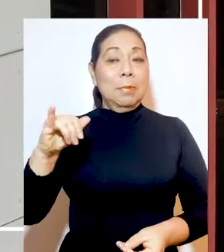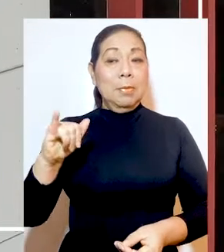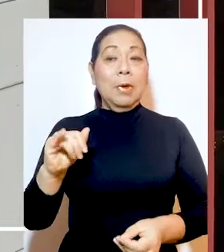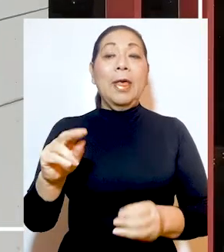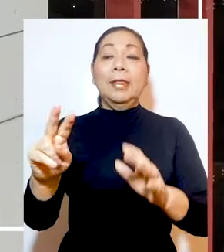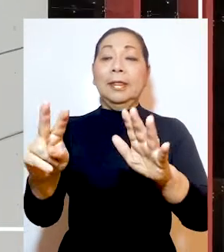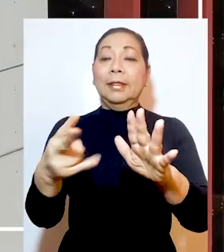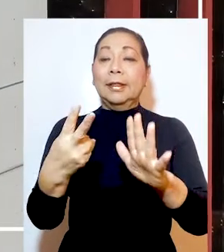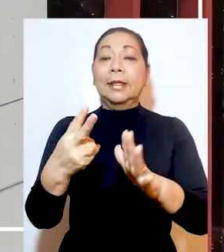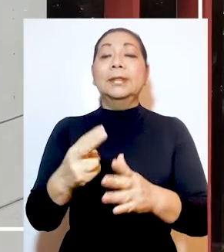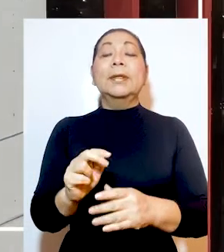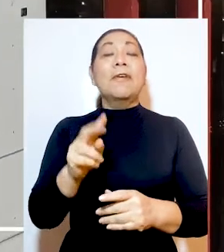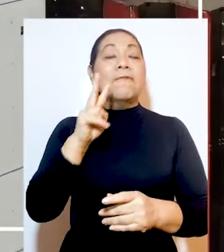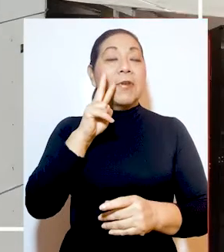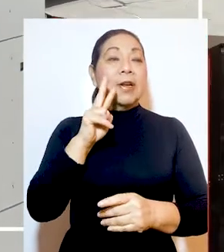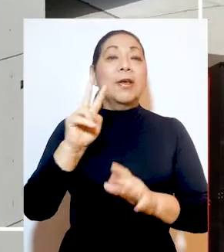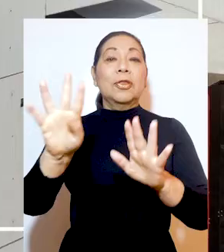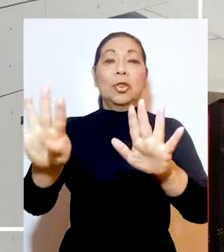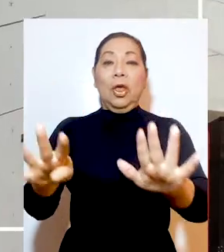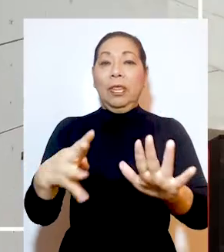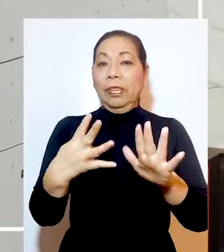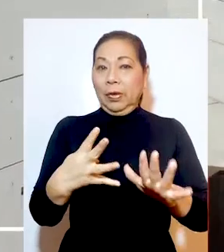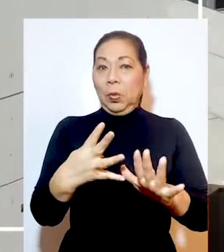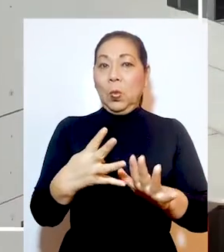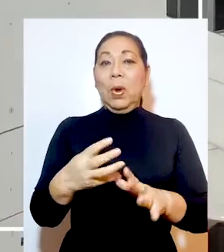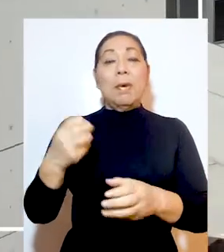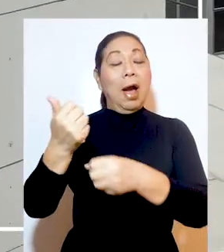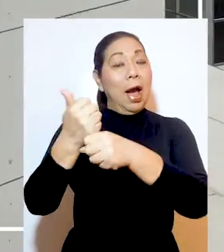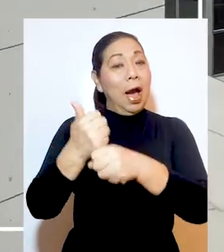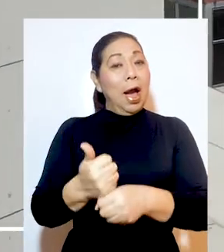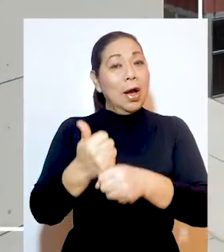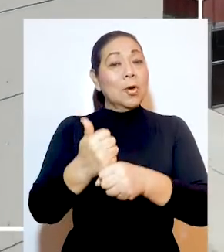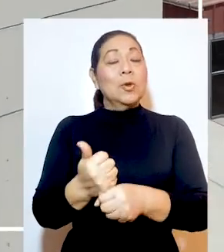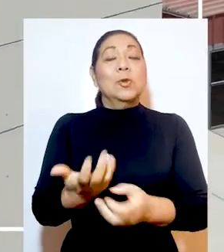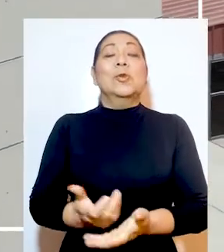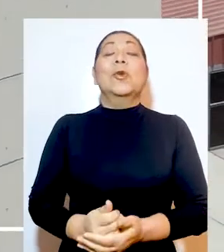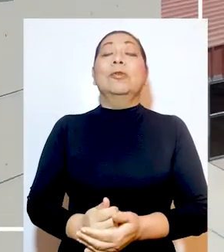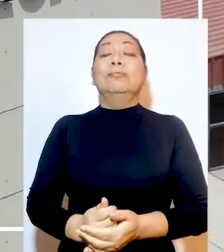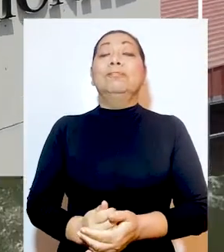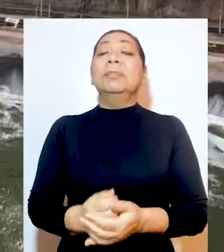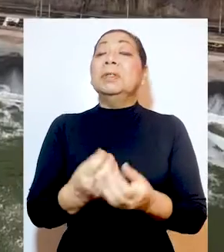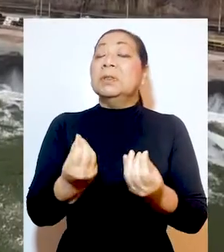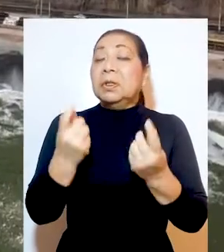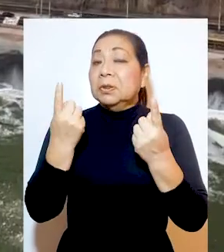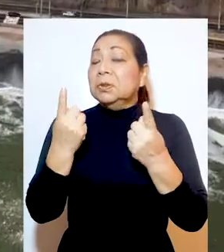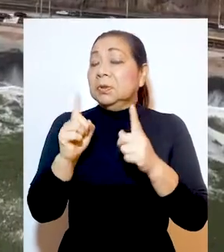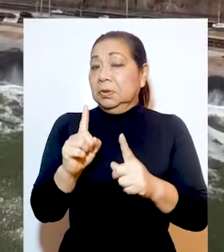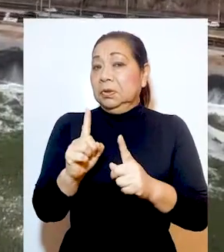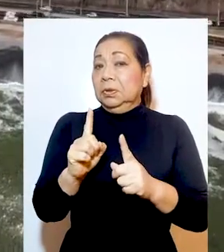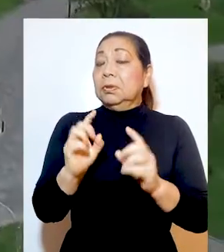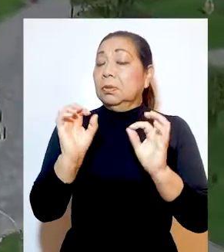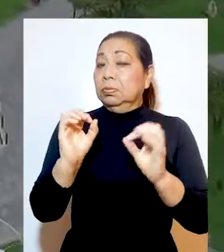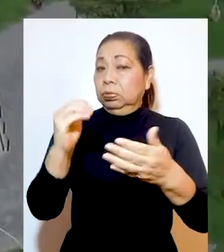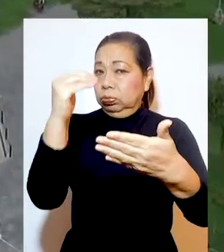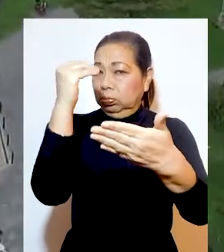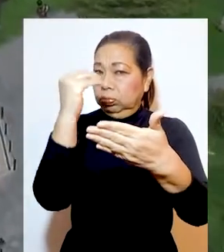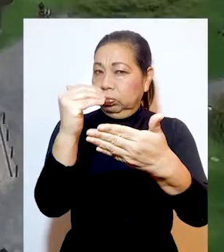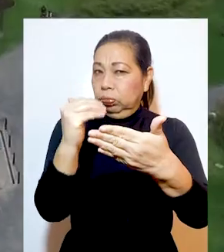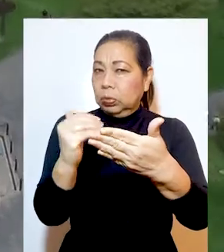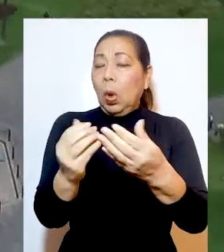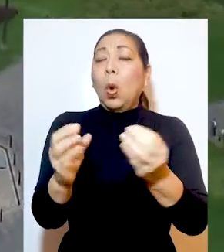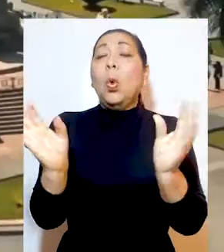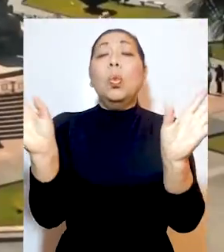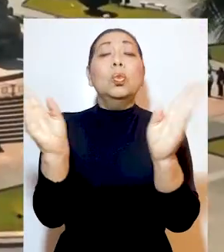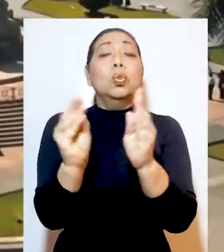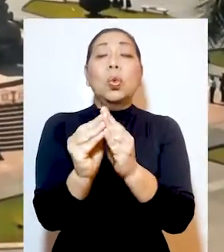miércoles 17 y viernes 19 de agosto, respectivamente, y de acuerdo con lo programado,